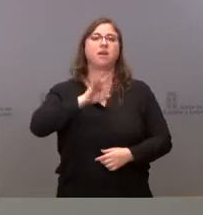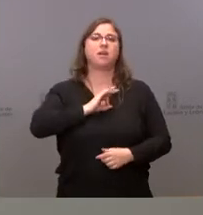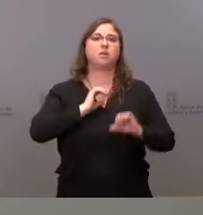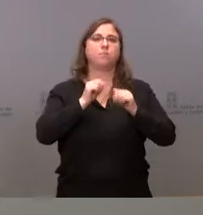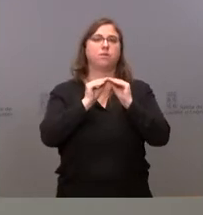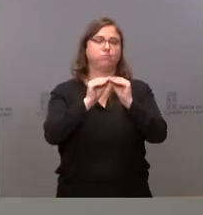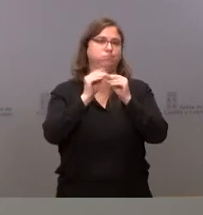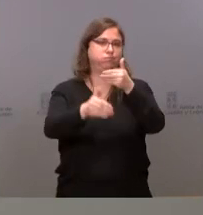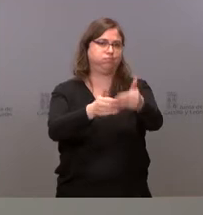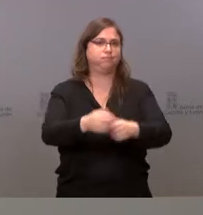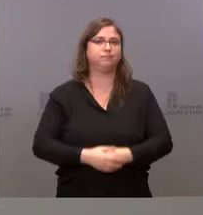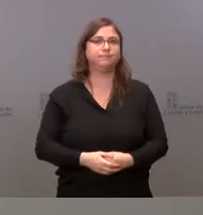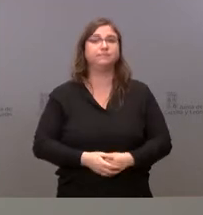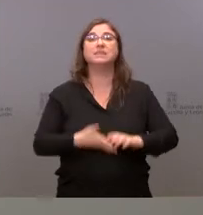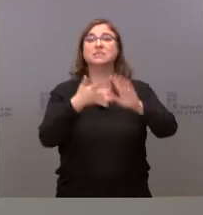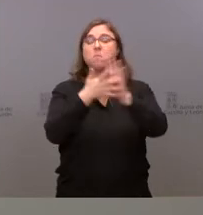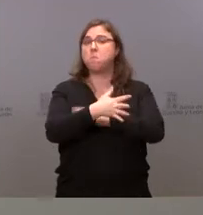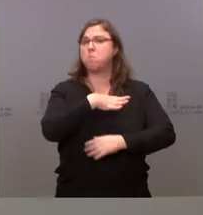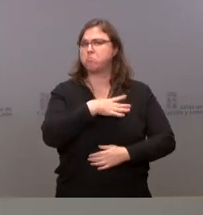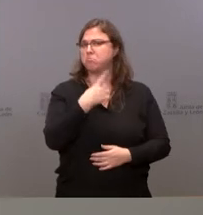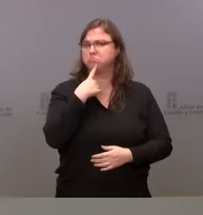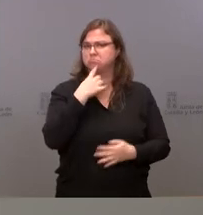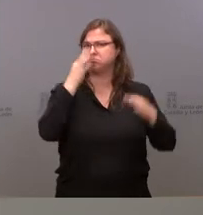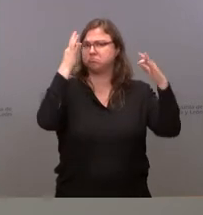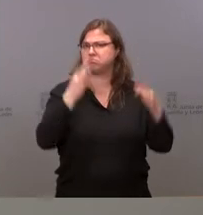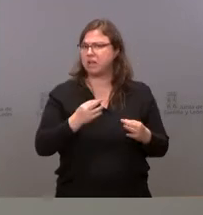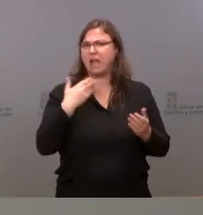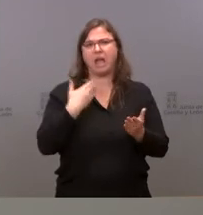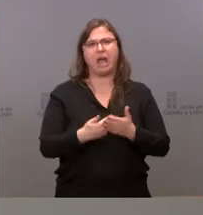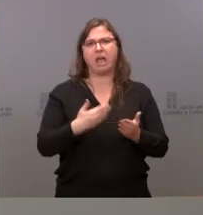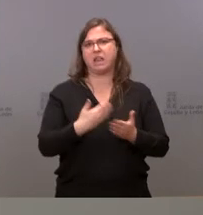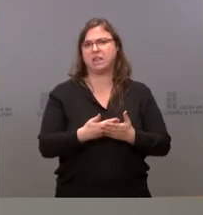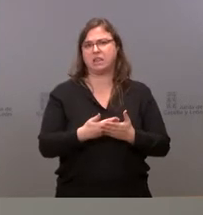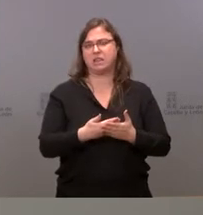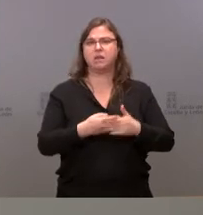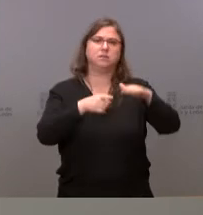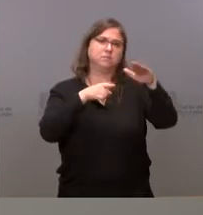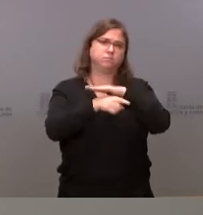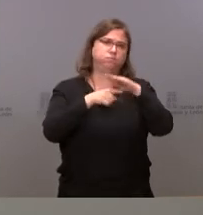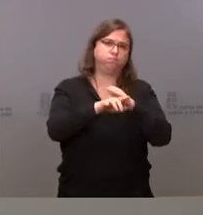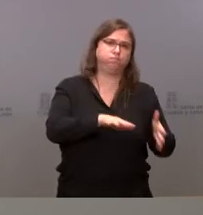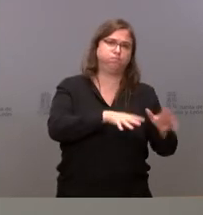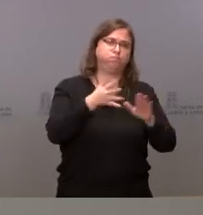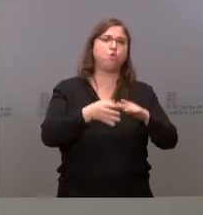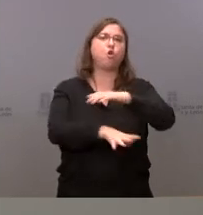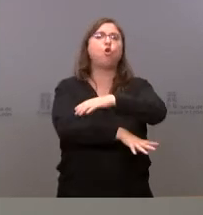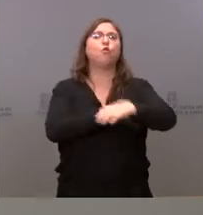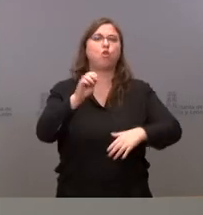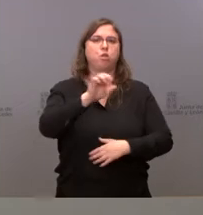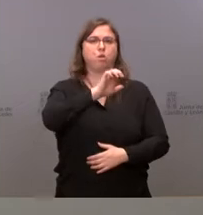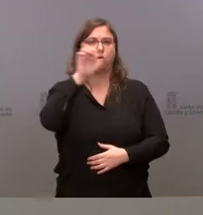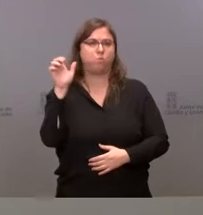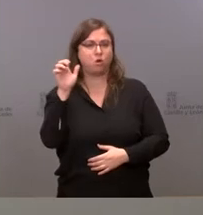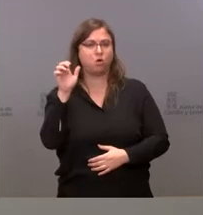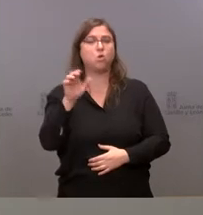cual, podemos decir que está totalmente garantizada la ejecución de los fondos europeos